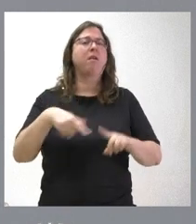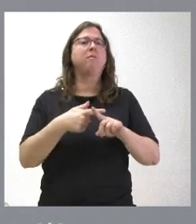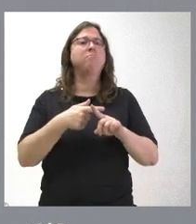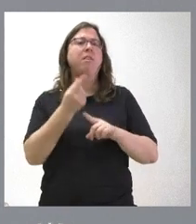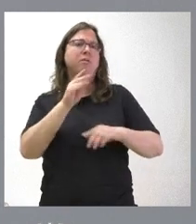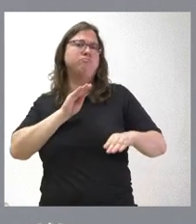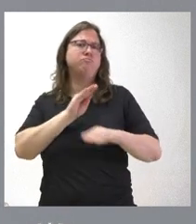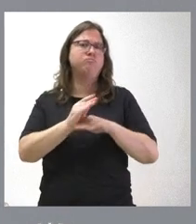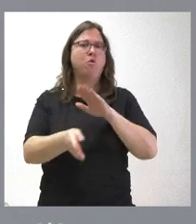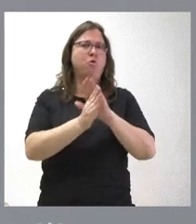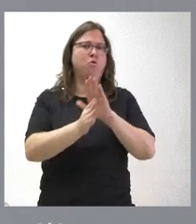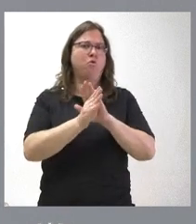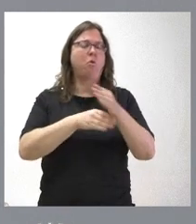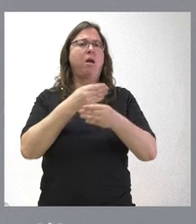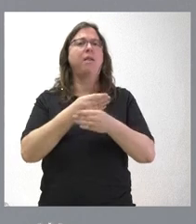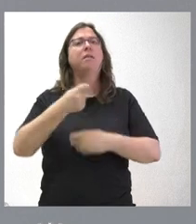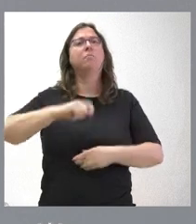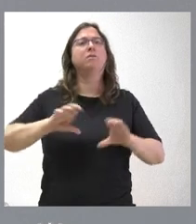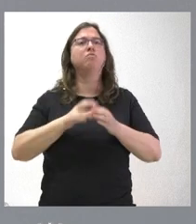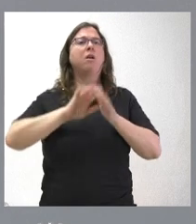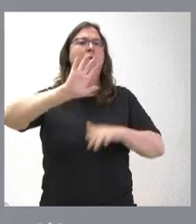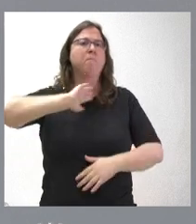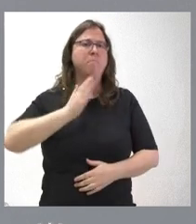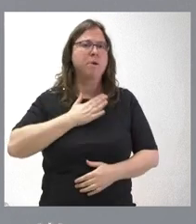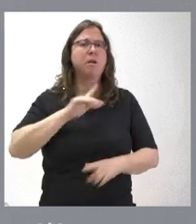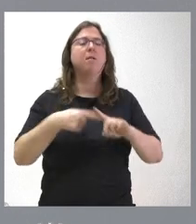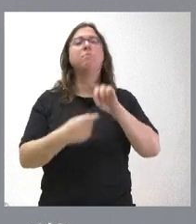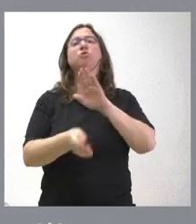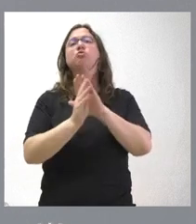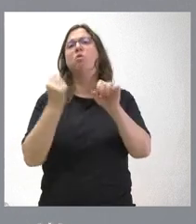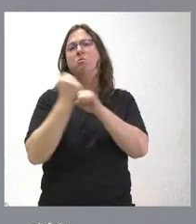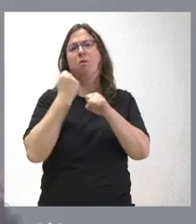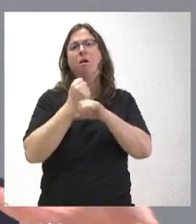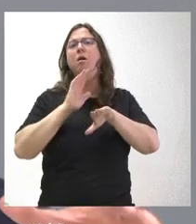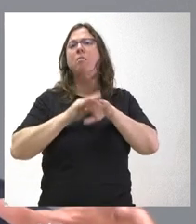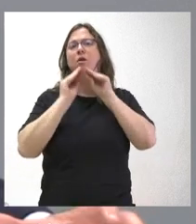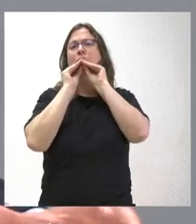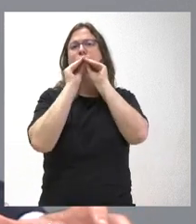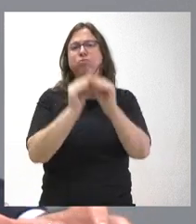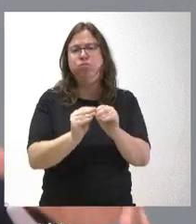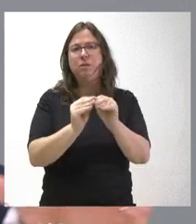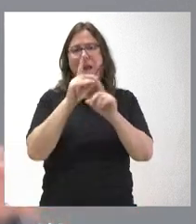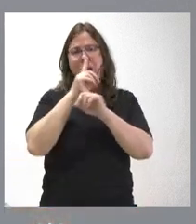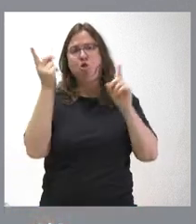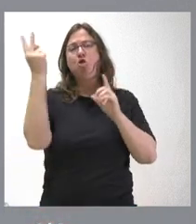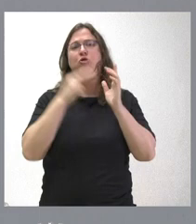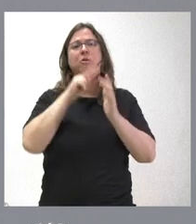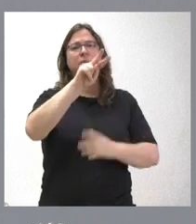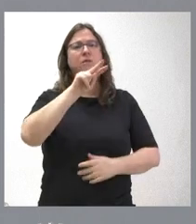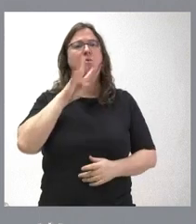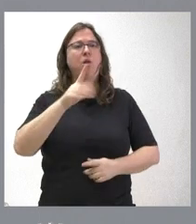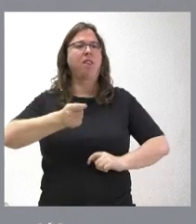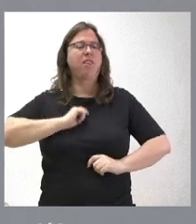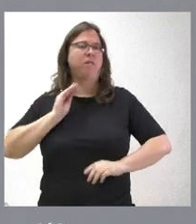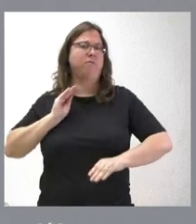inversiones, que es lo que va a hacer el presidente de la Junta de Castilla y mañana, y seguir trabajando para disponer de un escenario para este año 2024 que nos garantice la